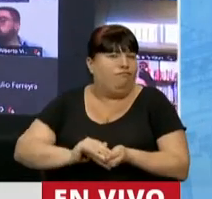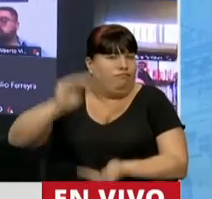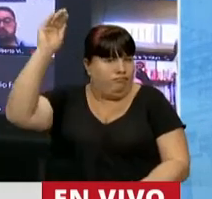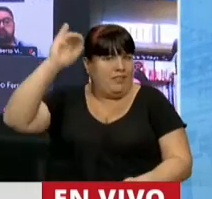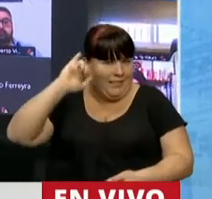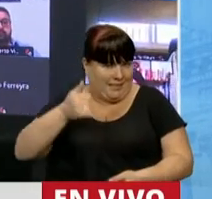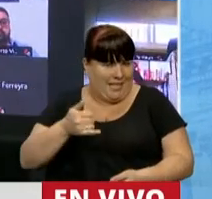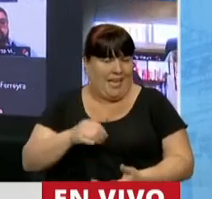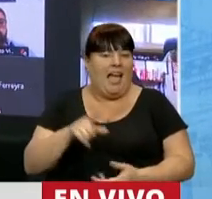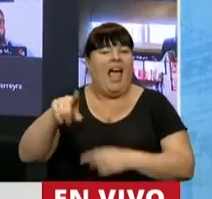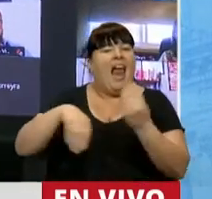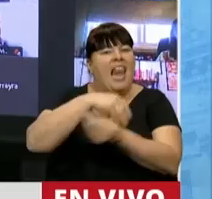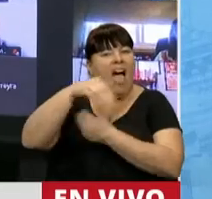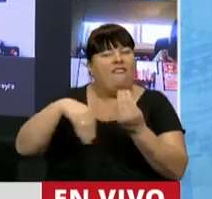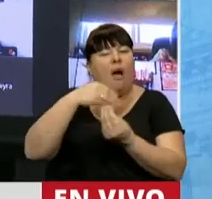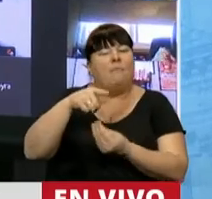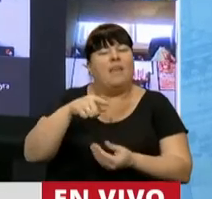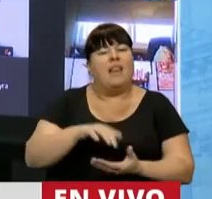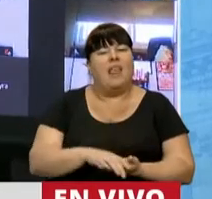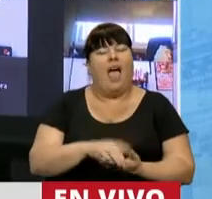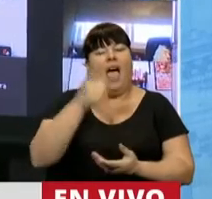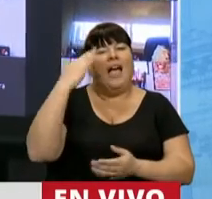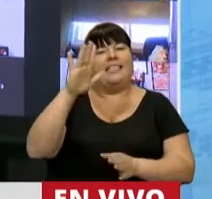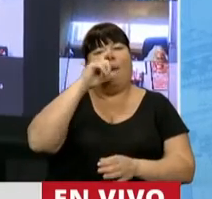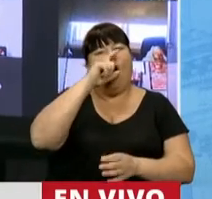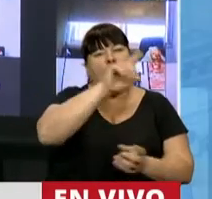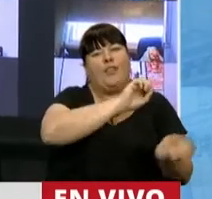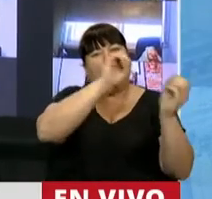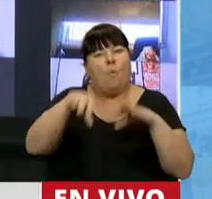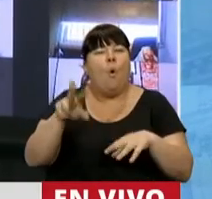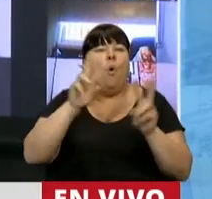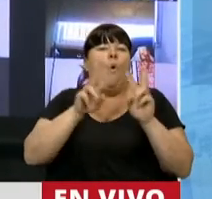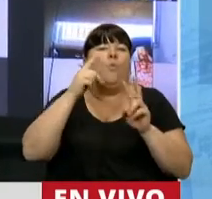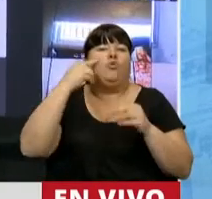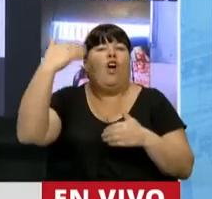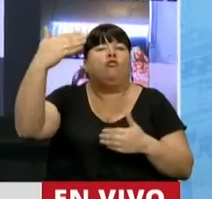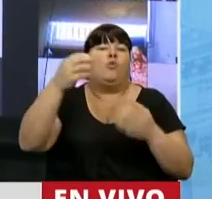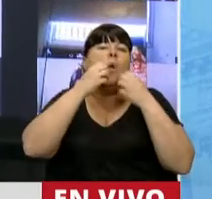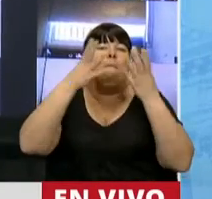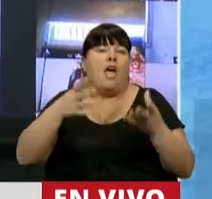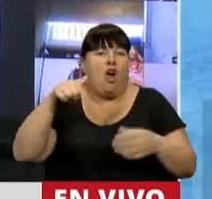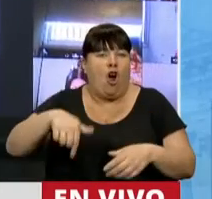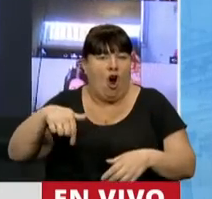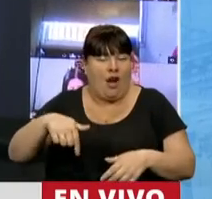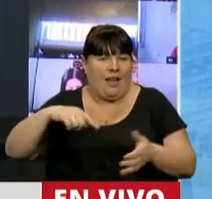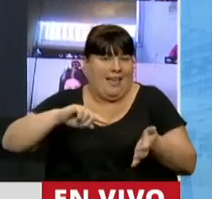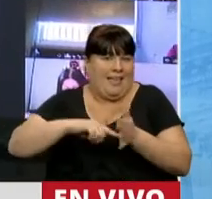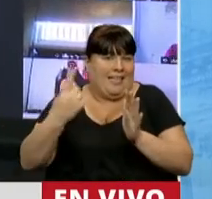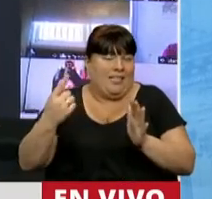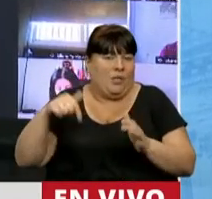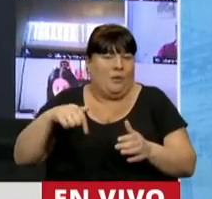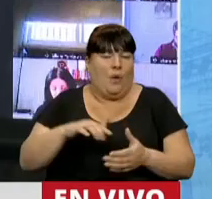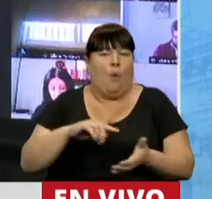infancia, cuando su familia vino de Corrientes a buscar un mejor futuro en la ciudad